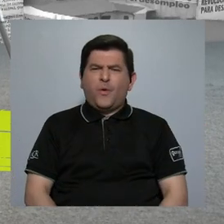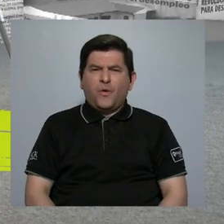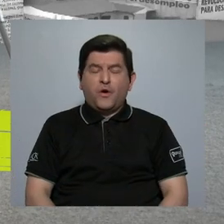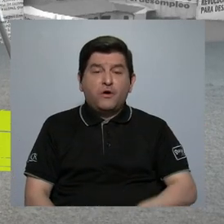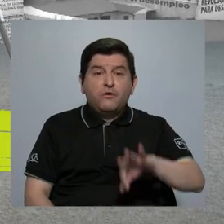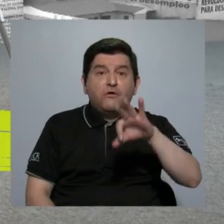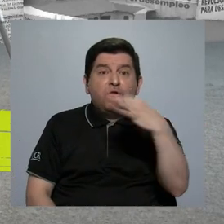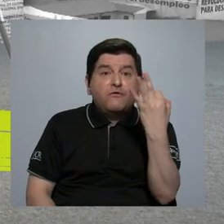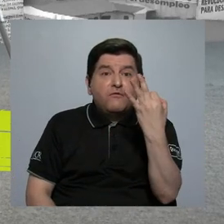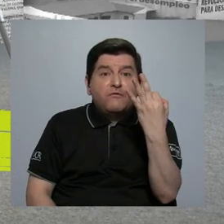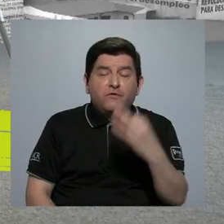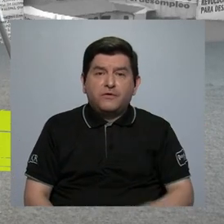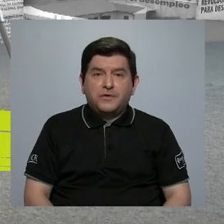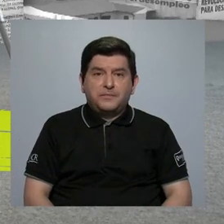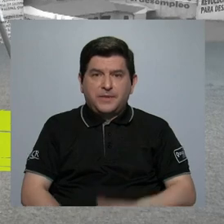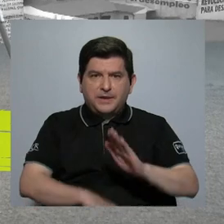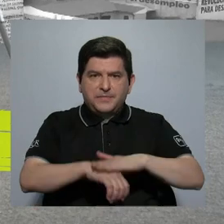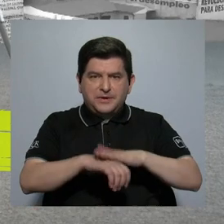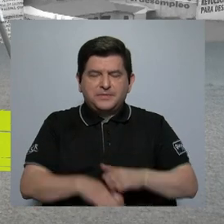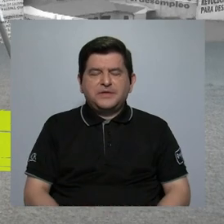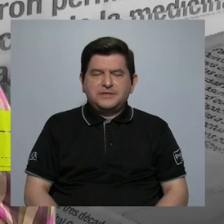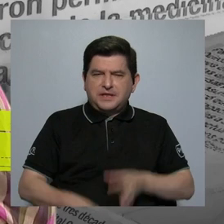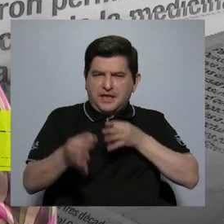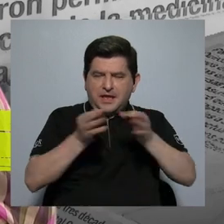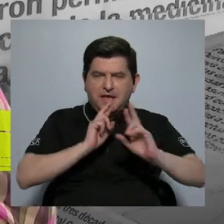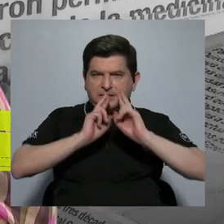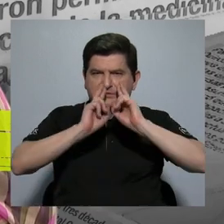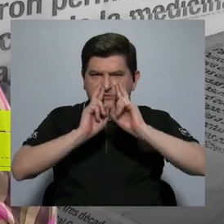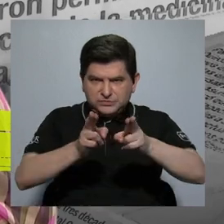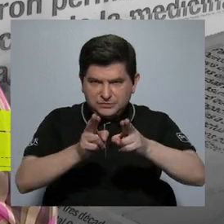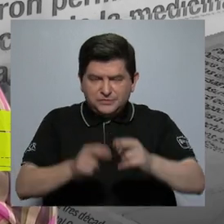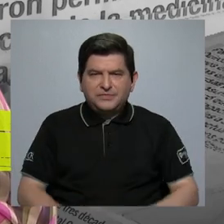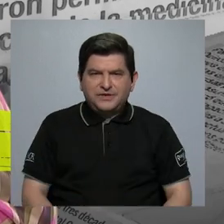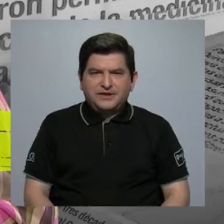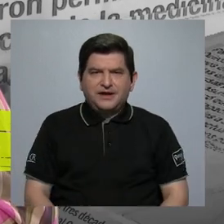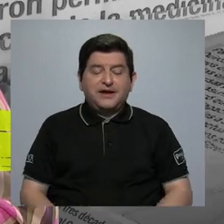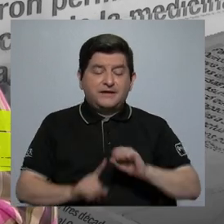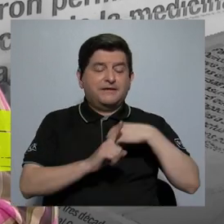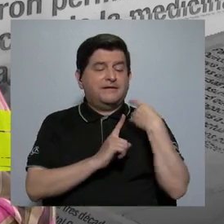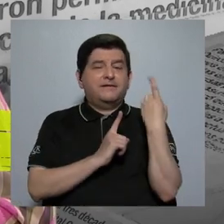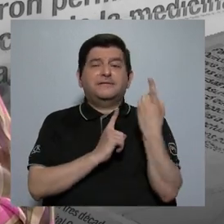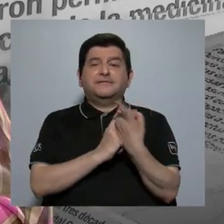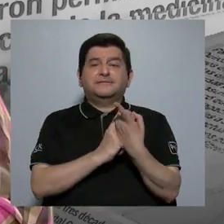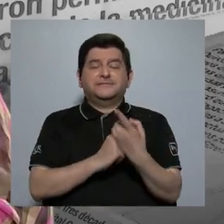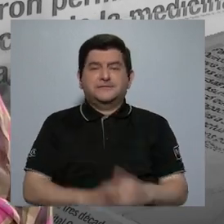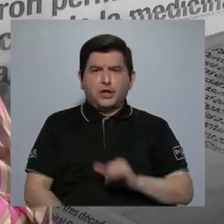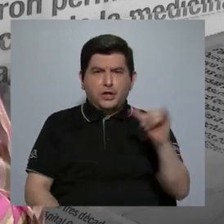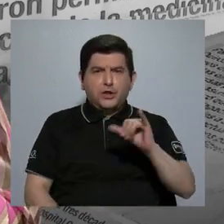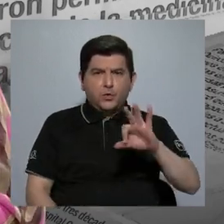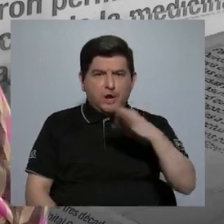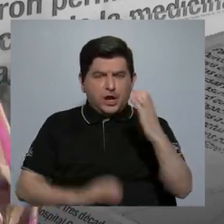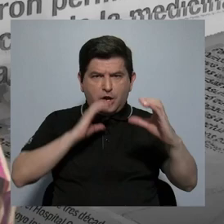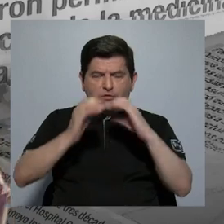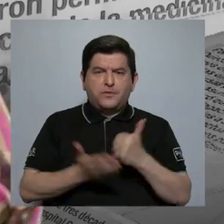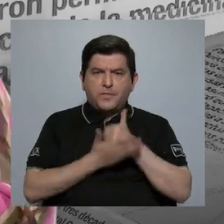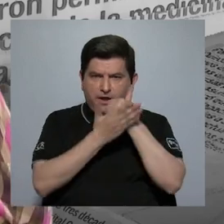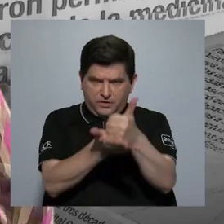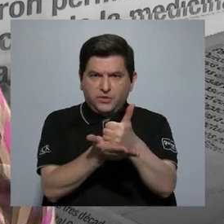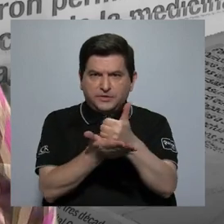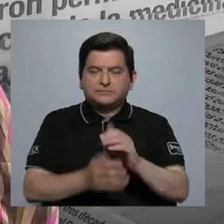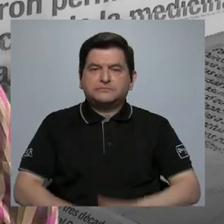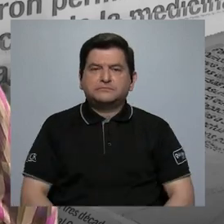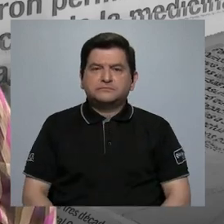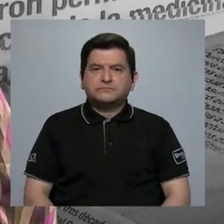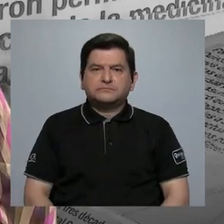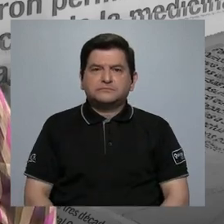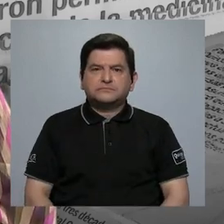sino que es una forma de dar cuentas a la sociedad. Y también los medios deben contribuir